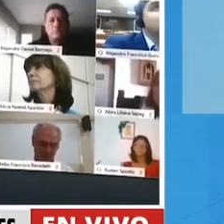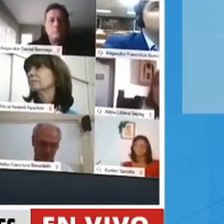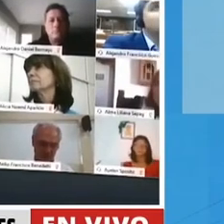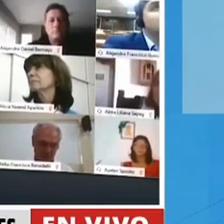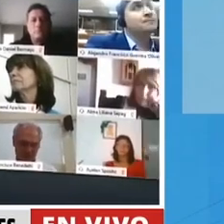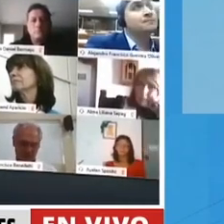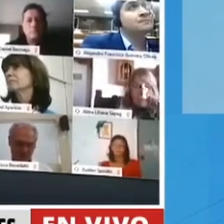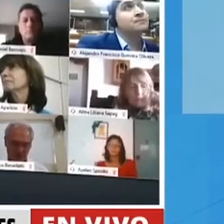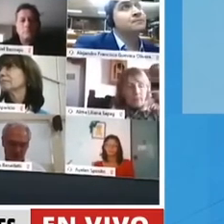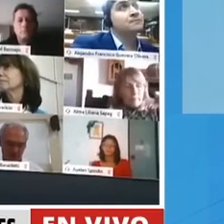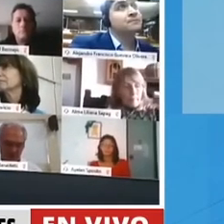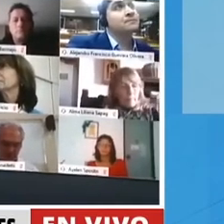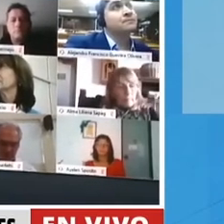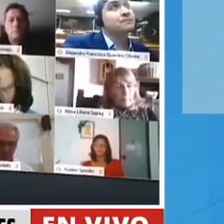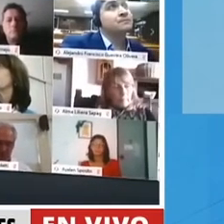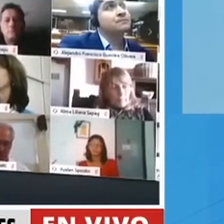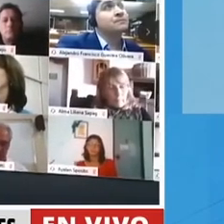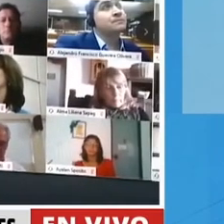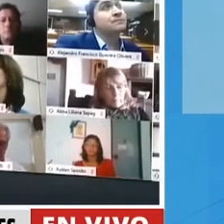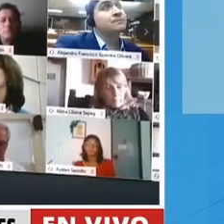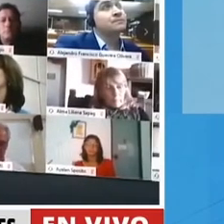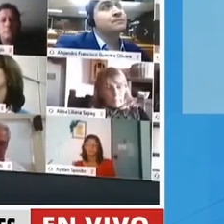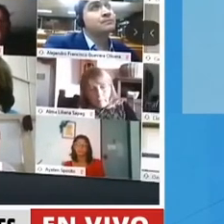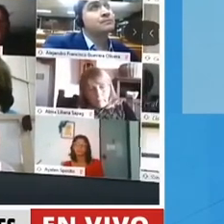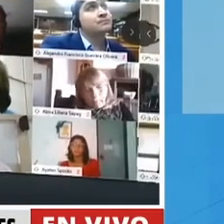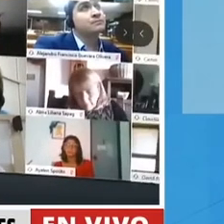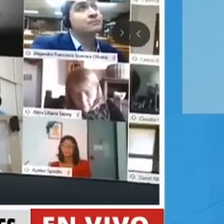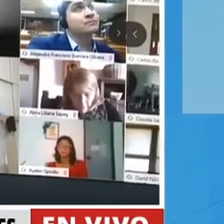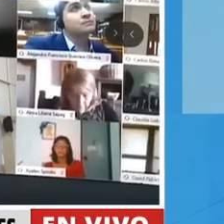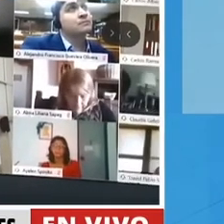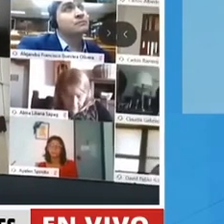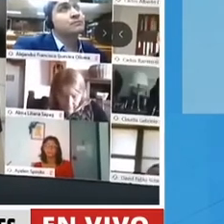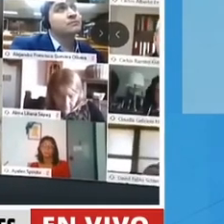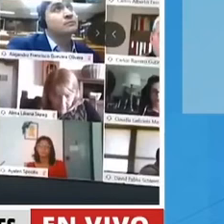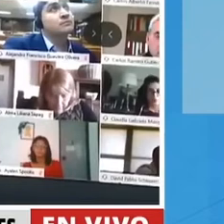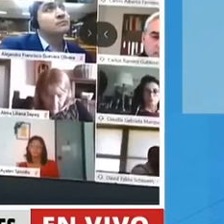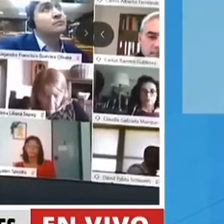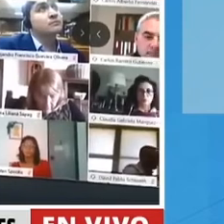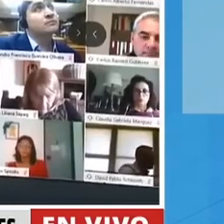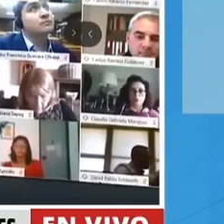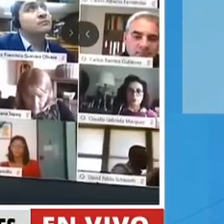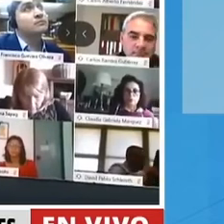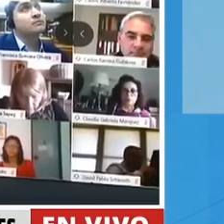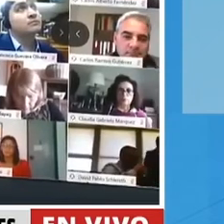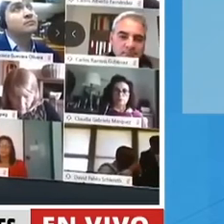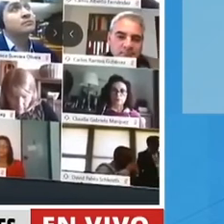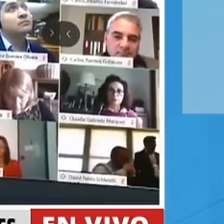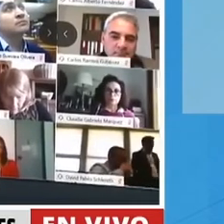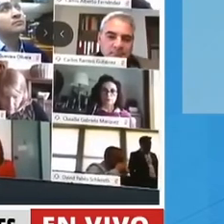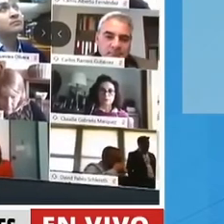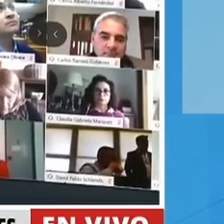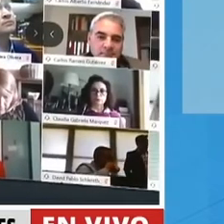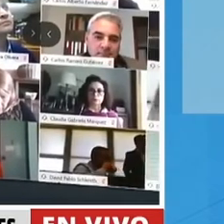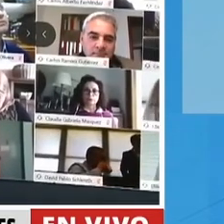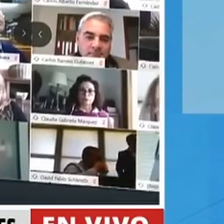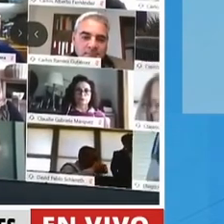porque vemos que cuando se retoman las tareas quieren mantener las rebajas salariales, porque vemos que mientras acá no se quiere